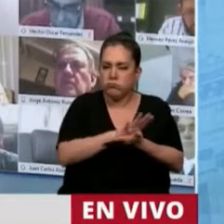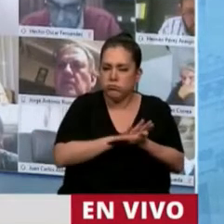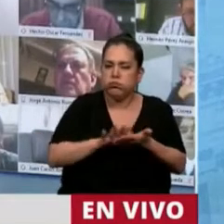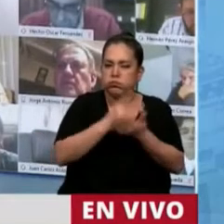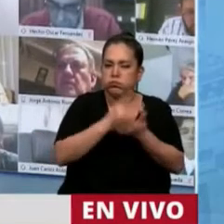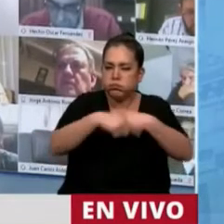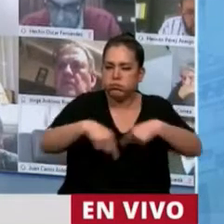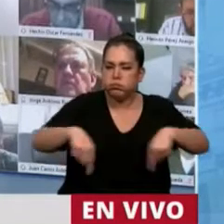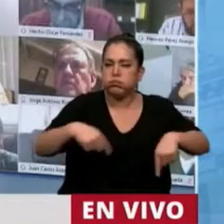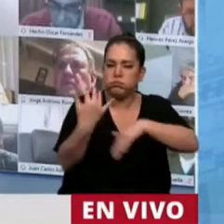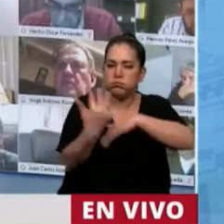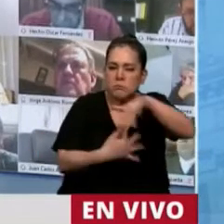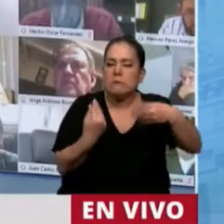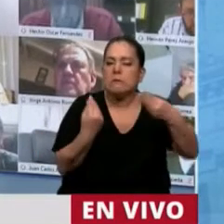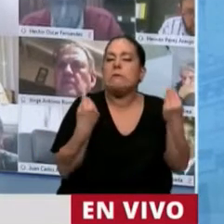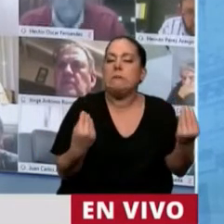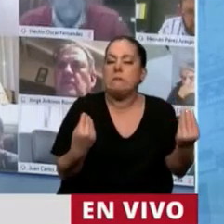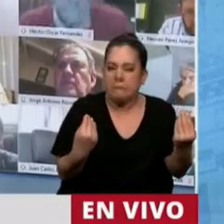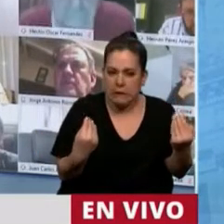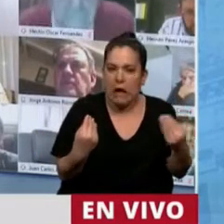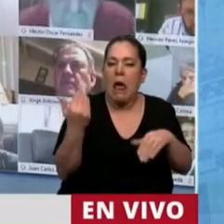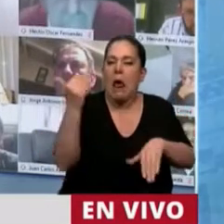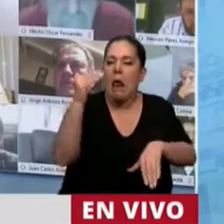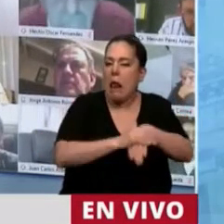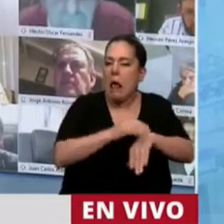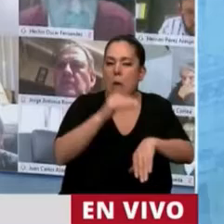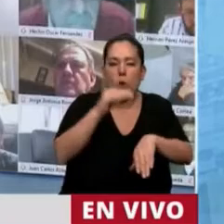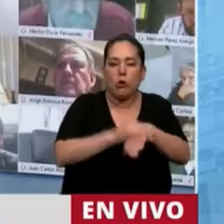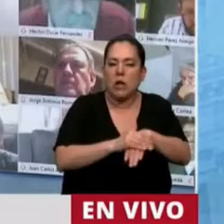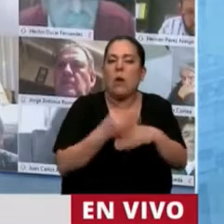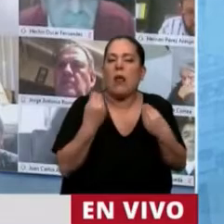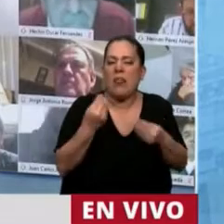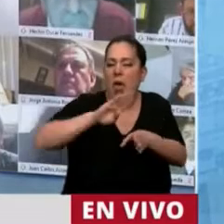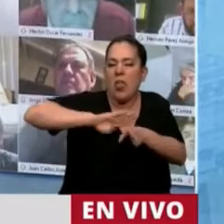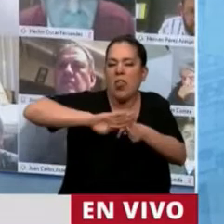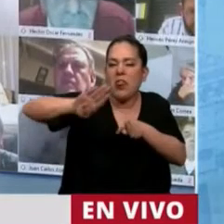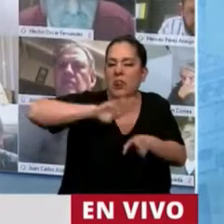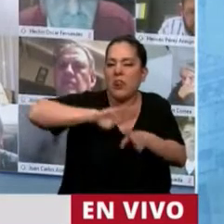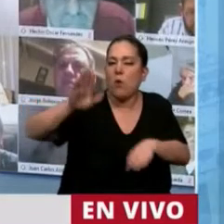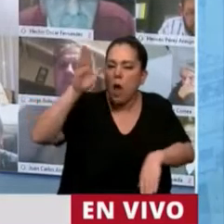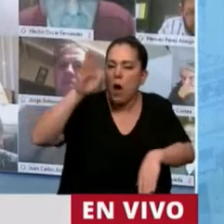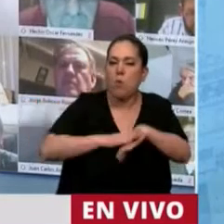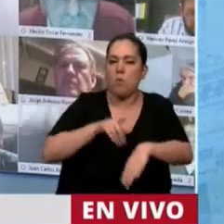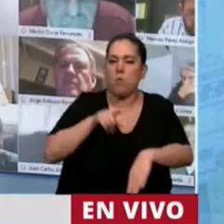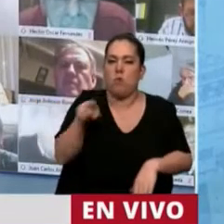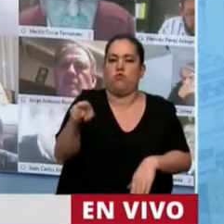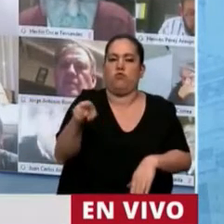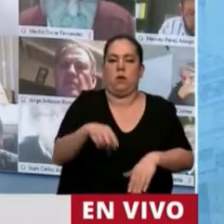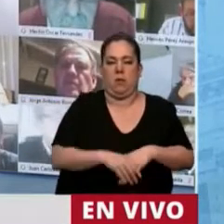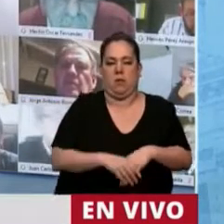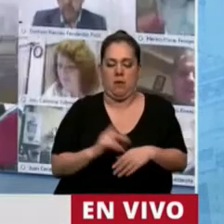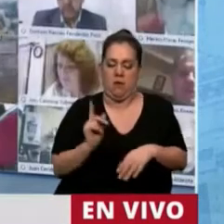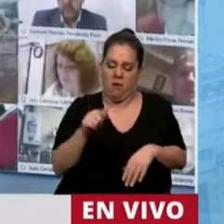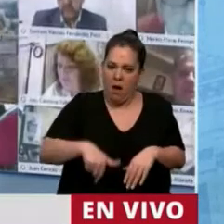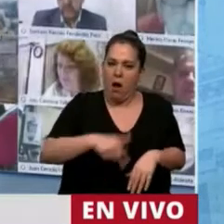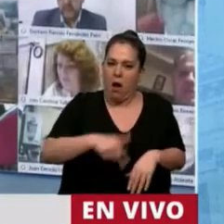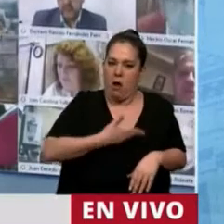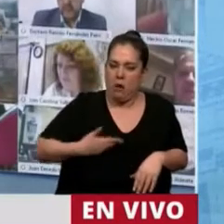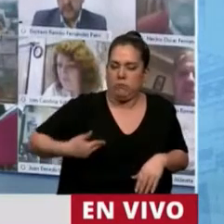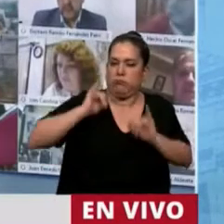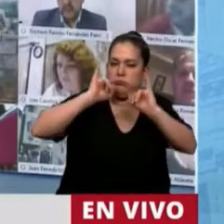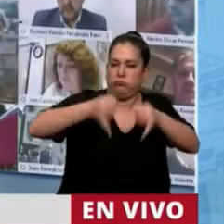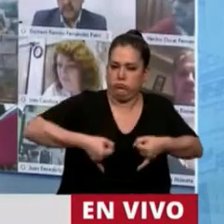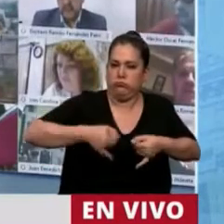venían reclamando nuestra sociedad, el ejecutivo, el sector productivo, ¿no? Una que tiene que ver con